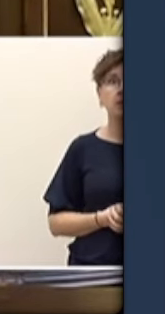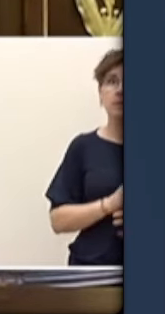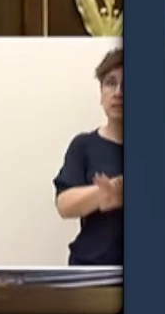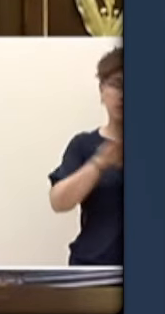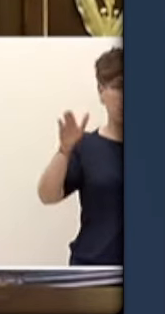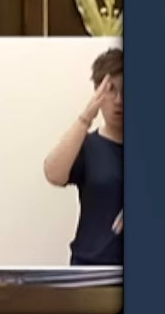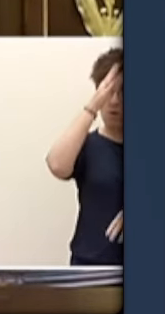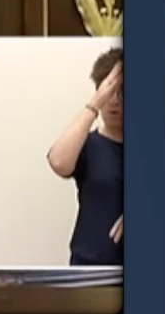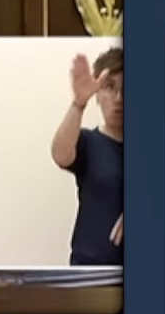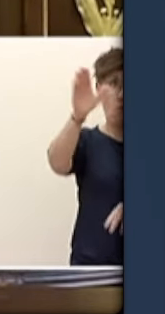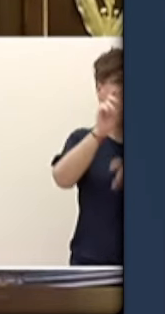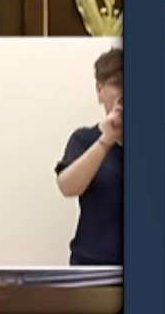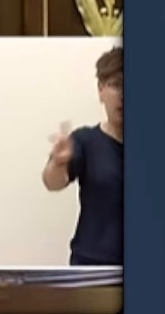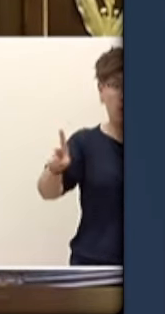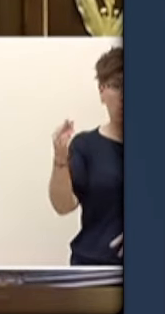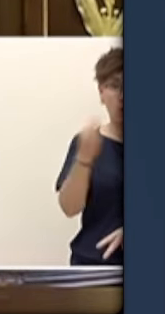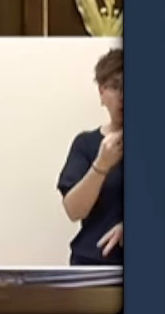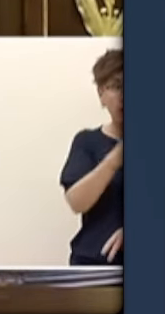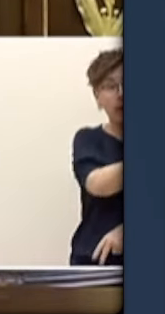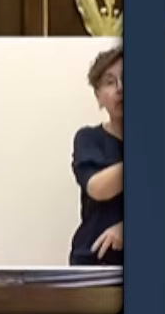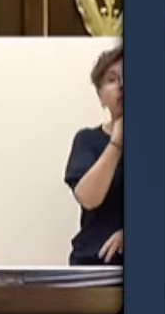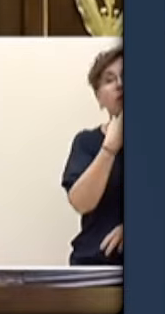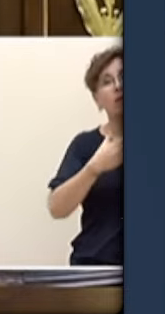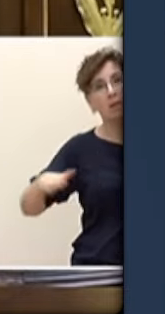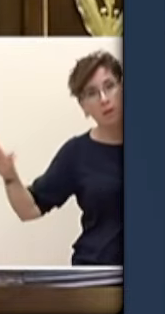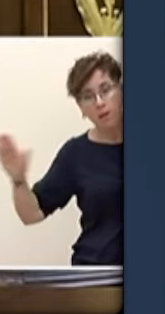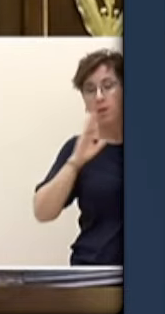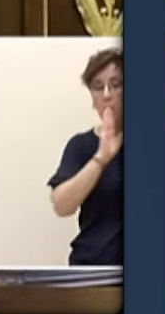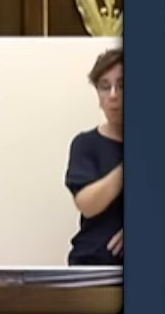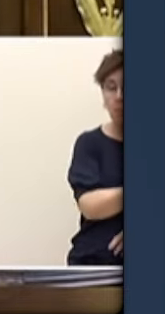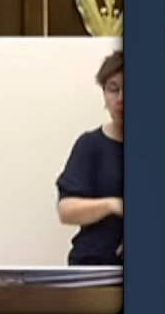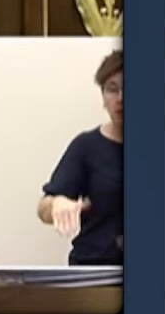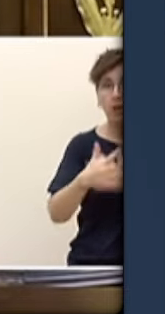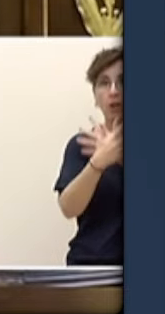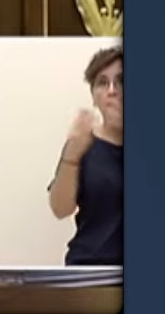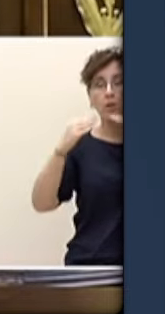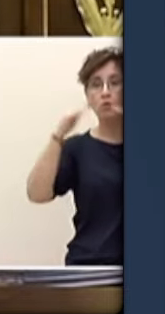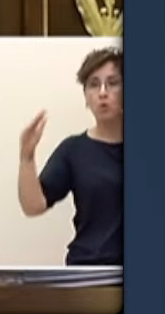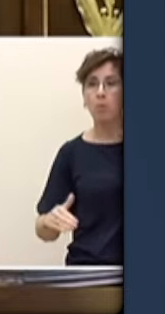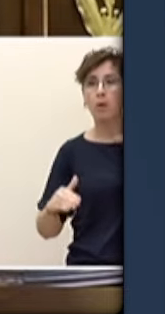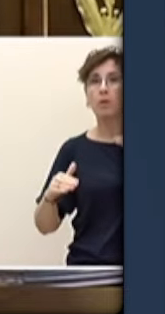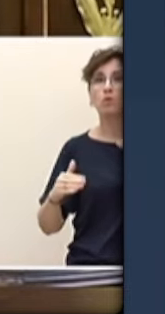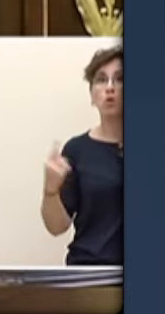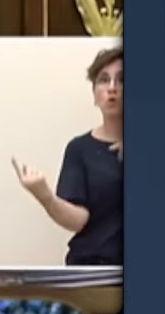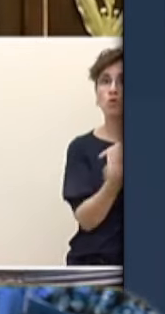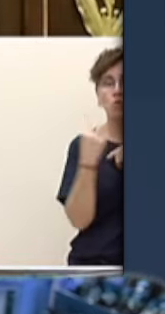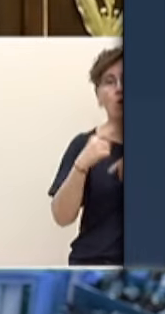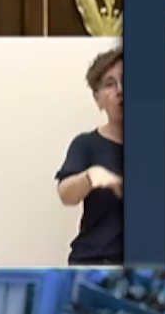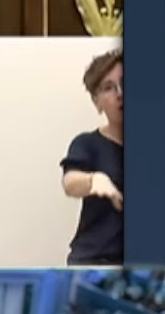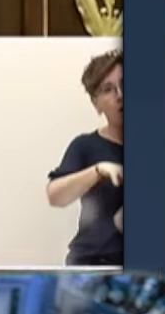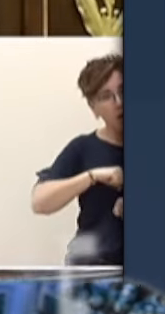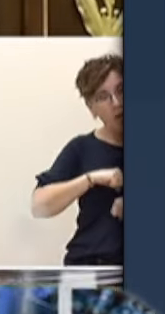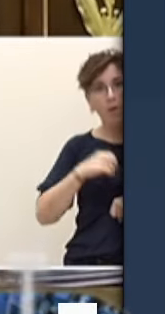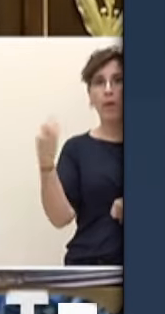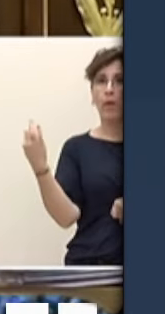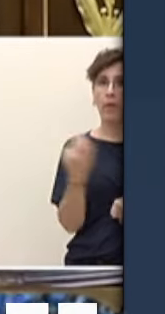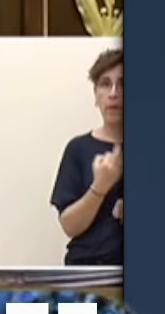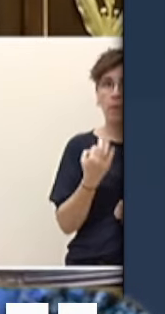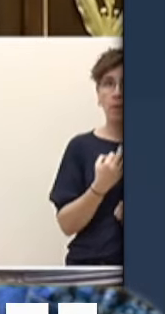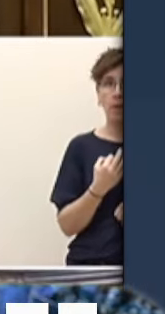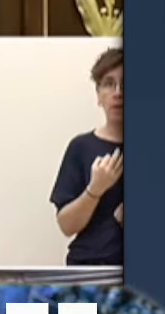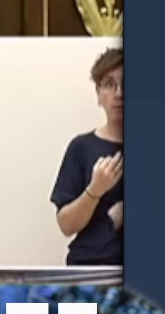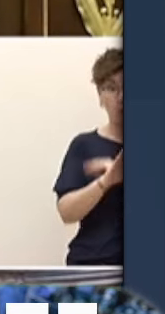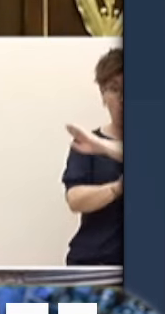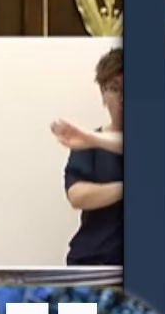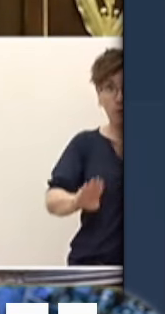acompañados a menores de edad. En cuanto se hacen la prueba biológica muchos de ellos resultan ser adultos hechos y derechos.